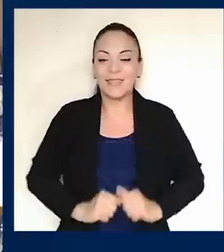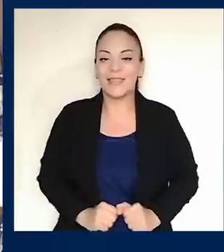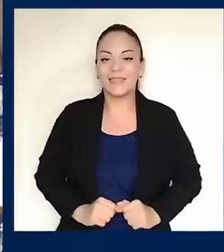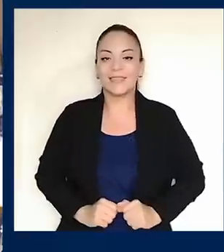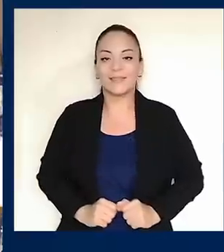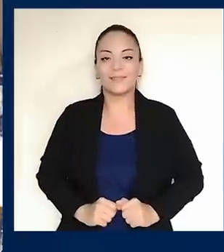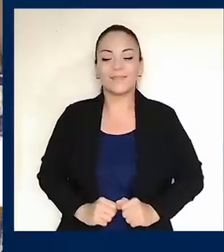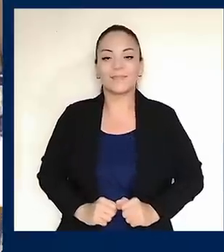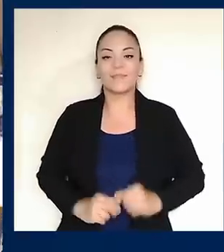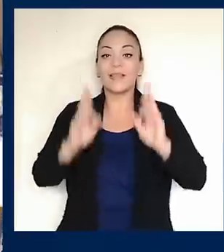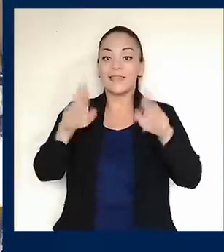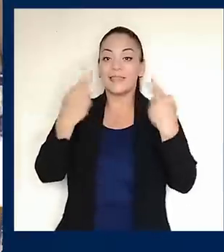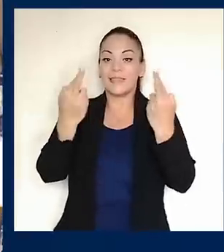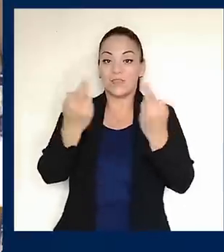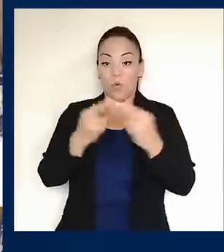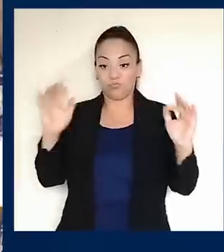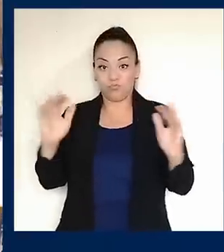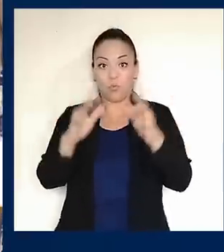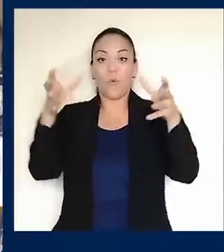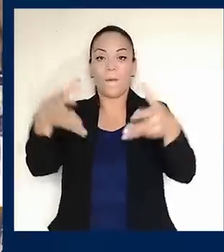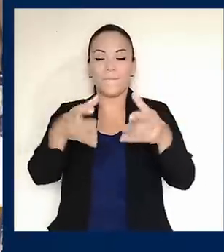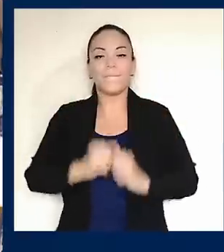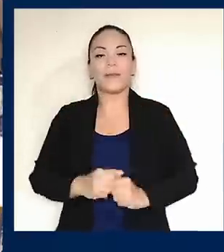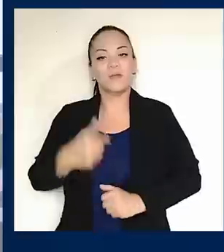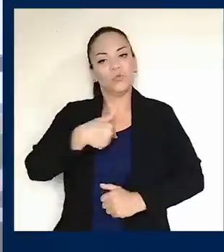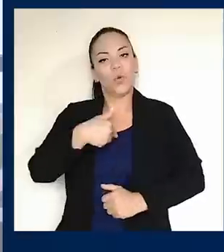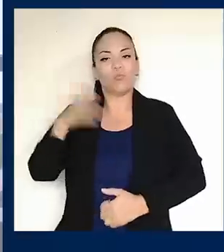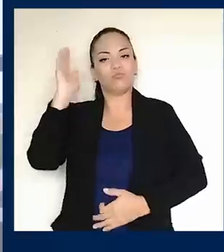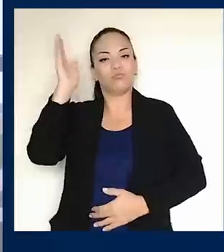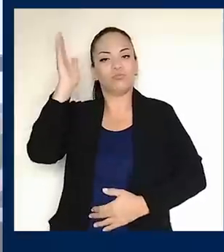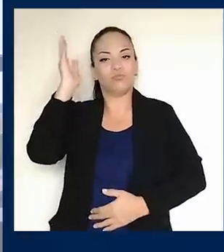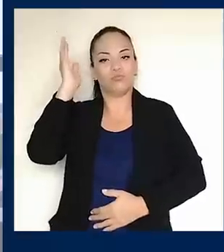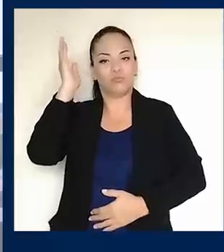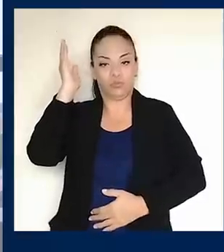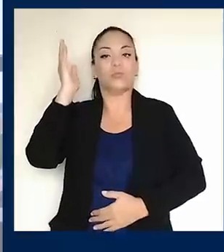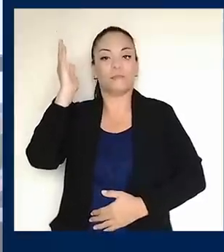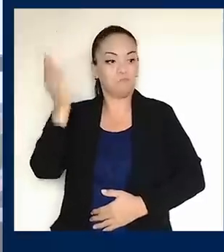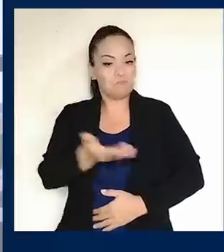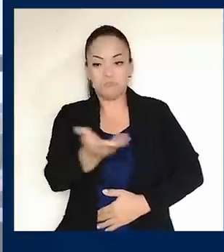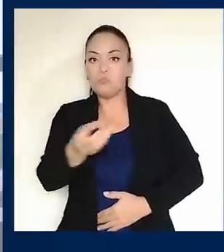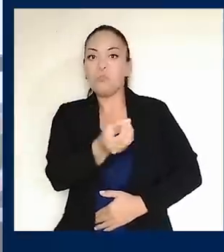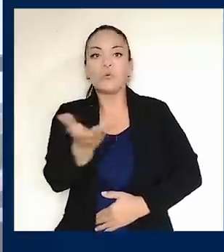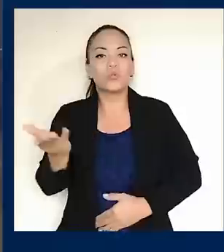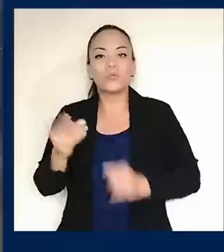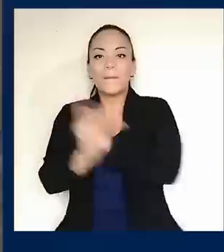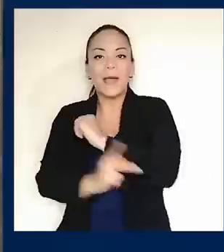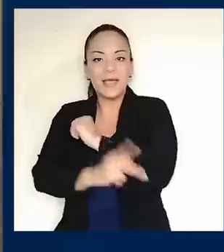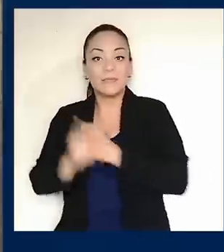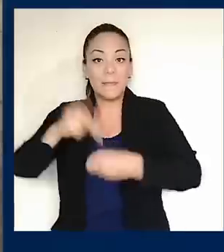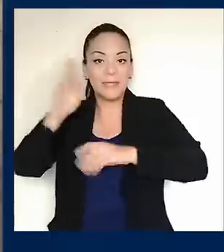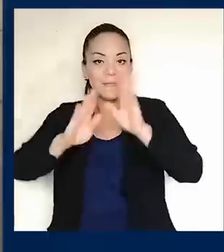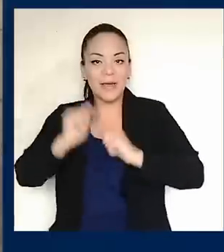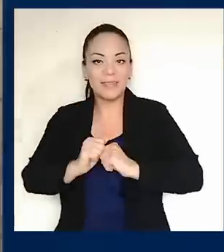En la sesión plenaria de la cumbre, expuse ante todos los países participantes lo